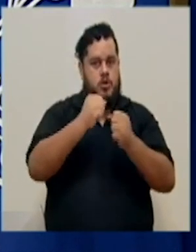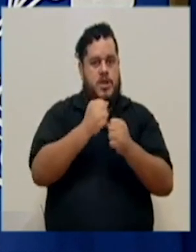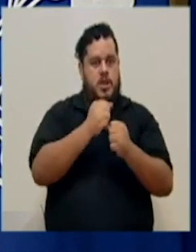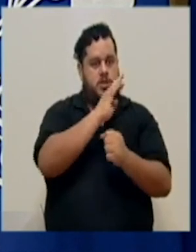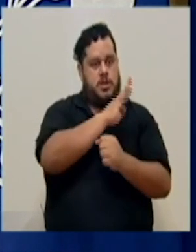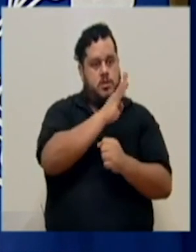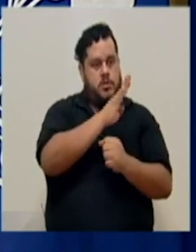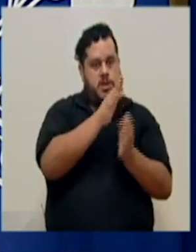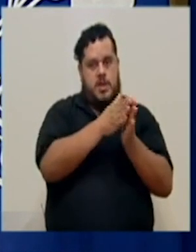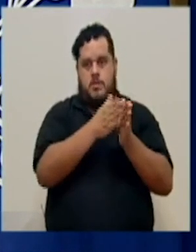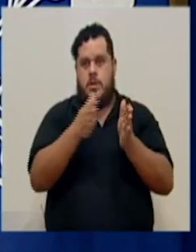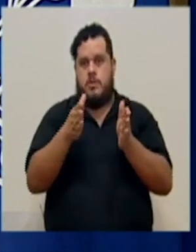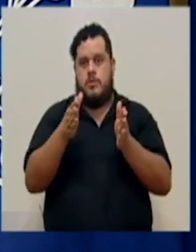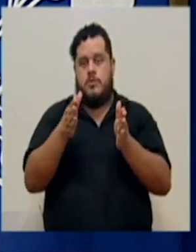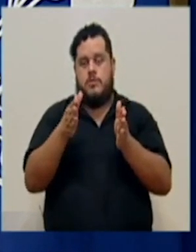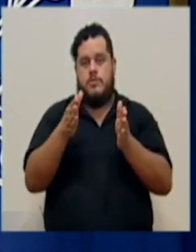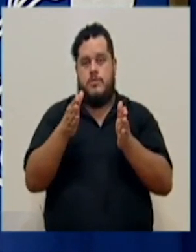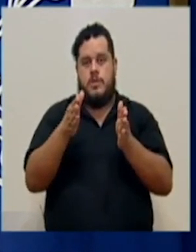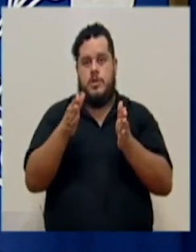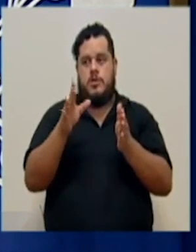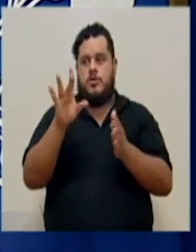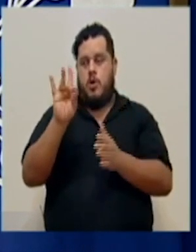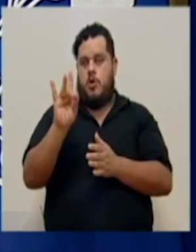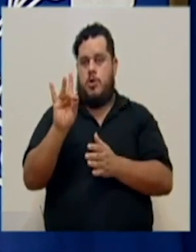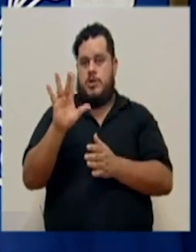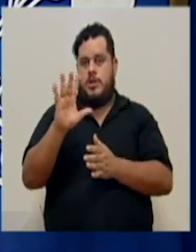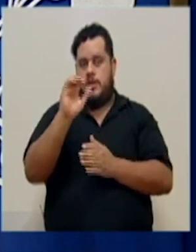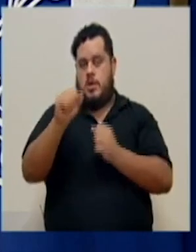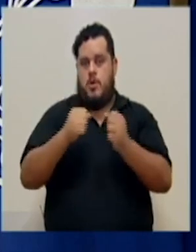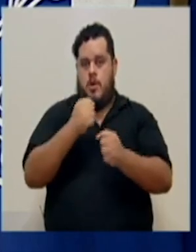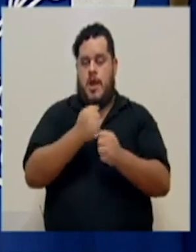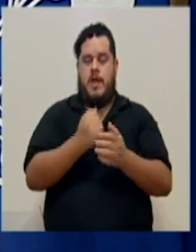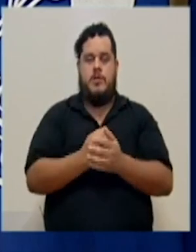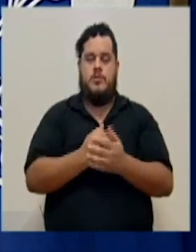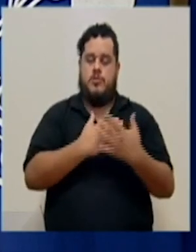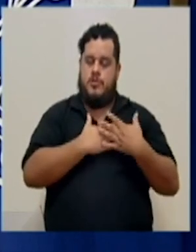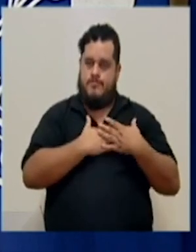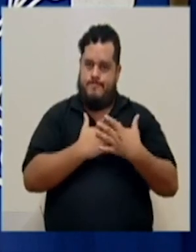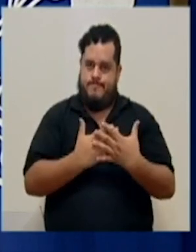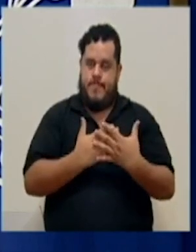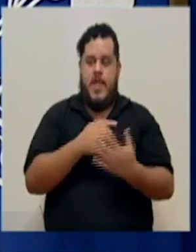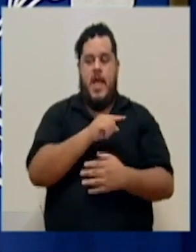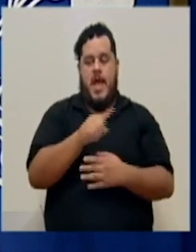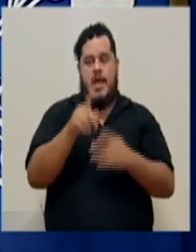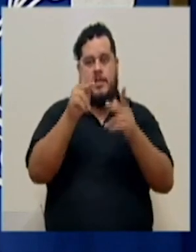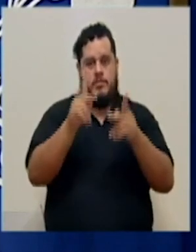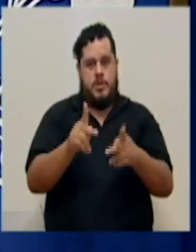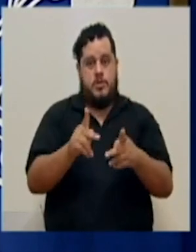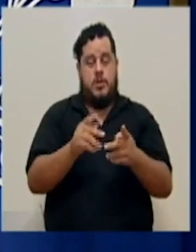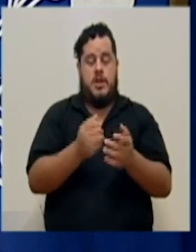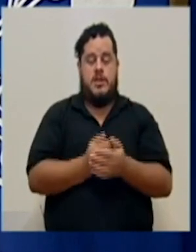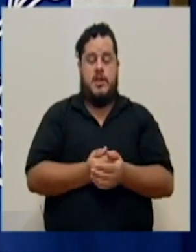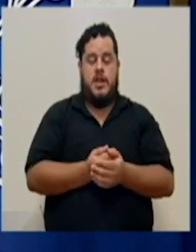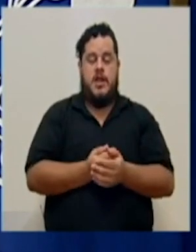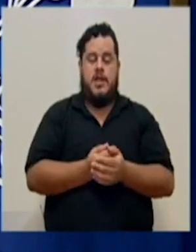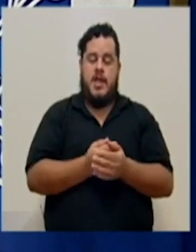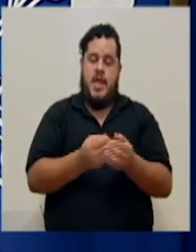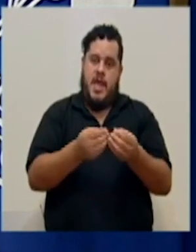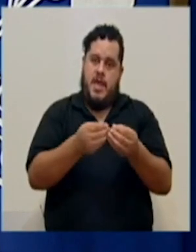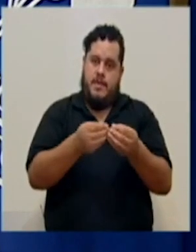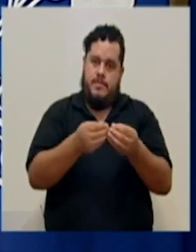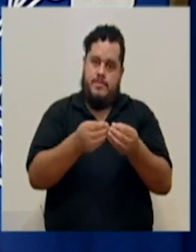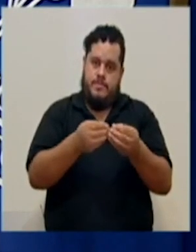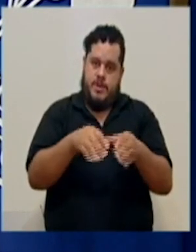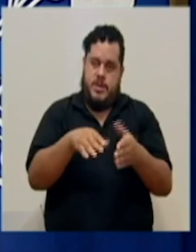44 hasta los 85 años. Nuestro más sentido pésame a estas personas que han perdido,